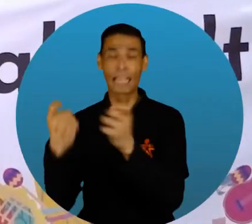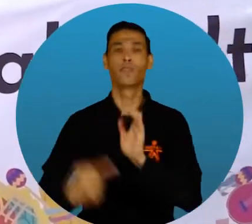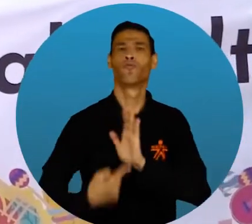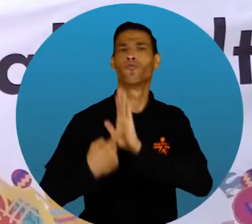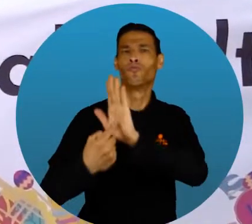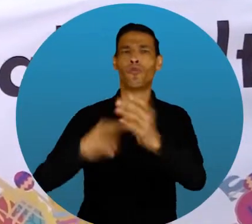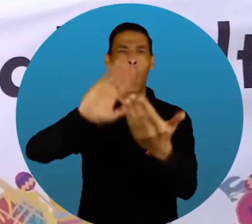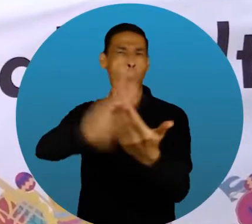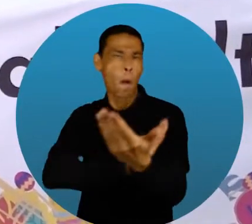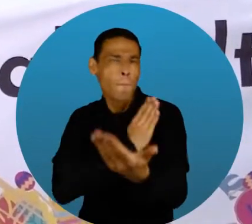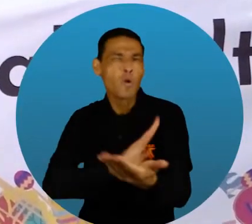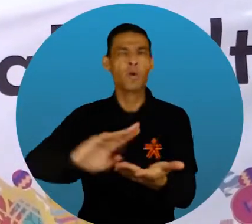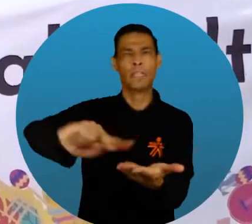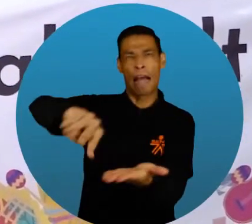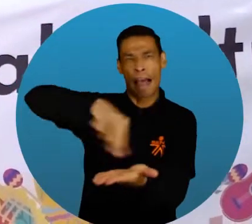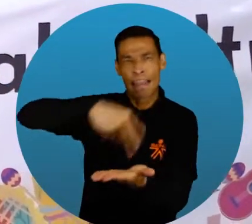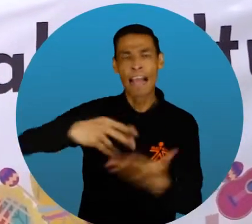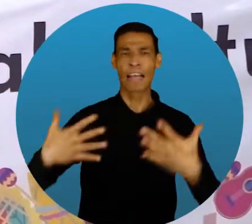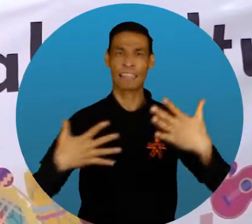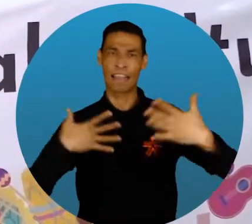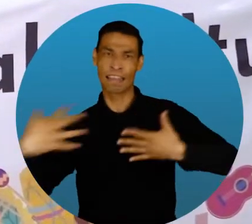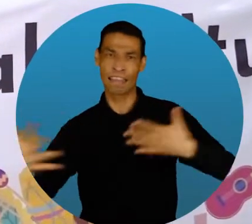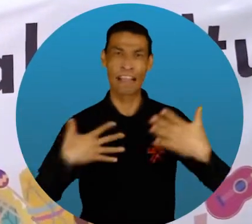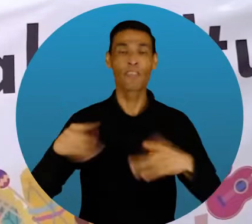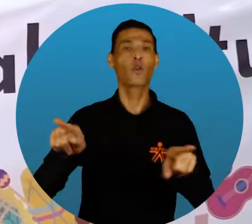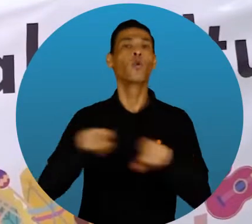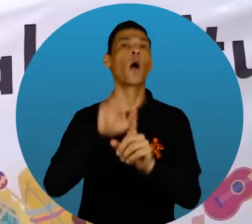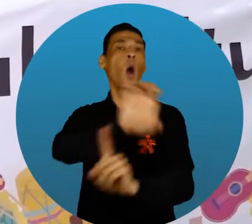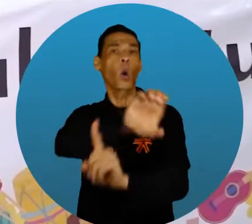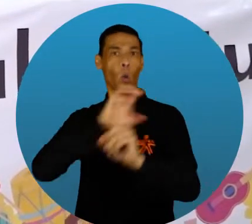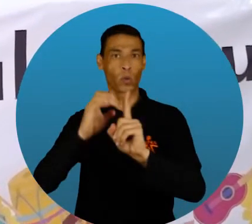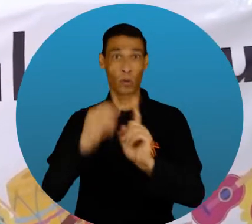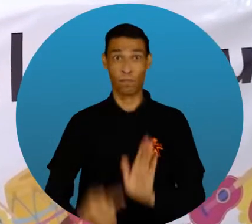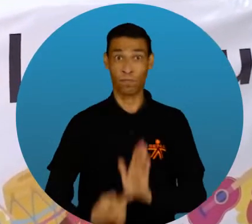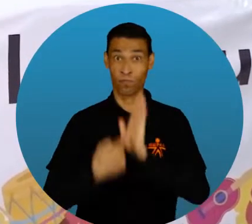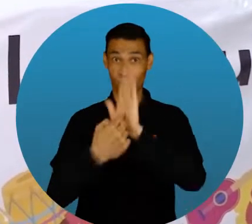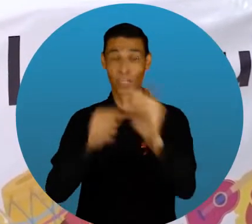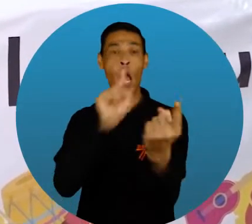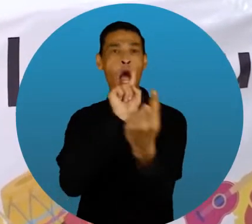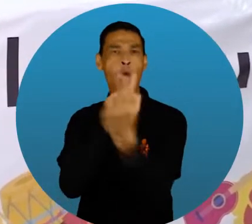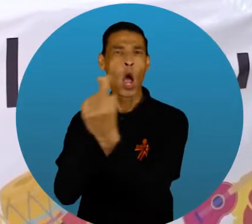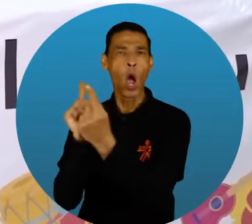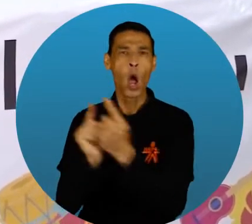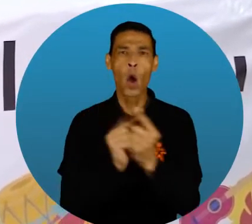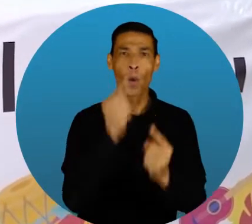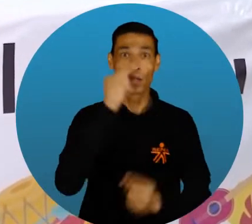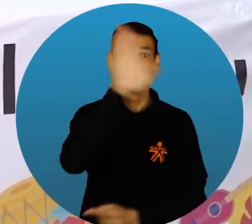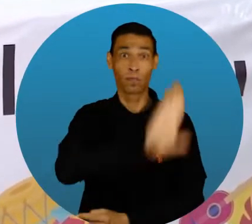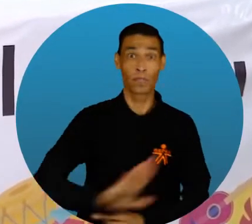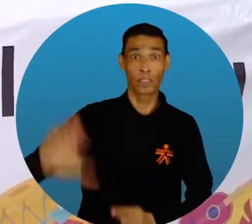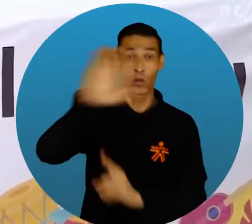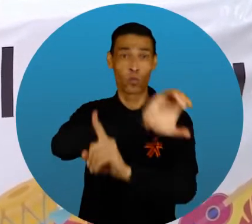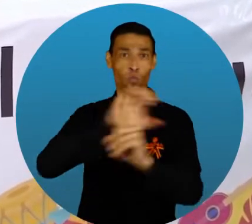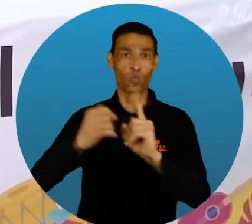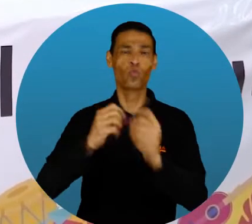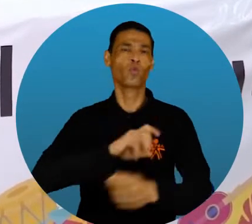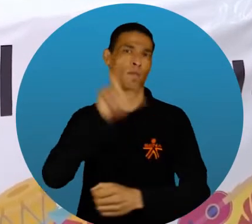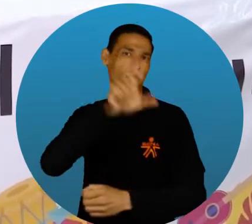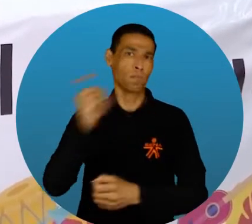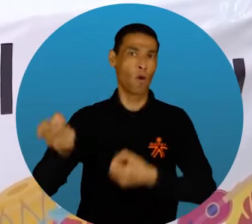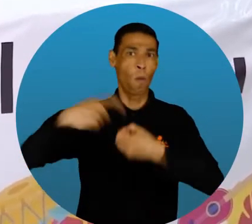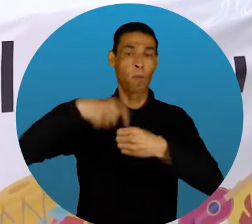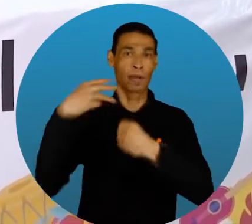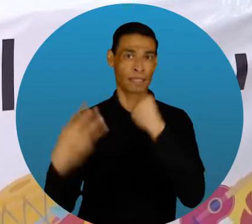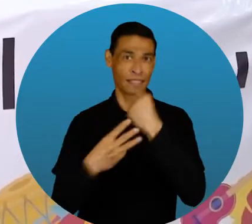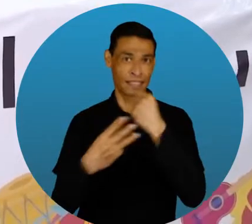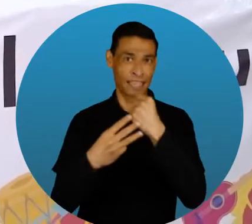interpretaciones musicales, la danza y el teatro A continuación, detalles del 22º Encuentro Cultural Nacional de Funcionarios Sena Que se